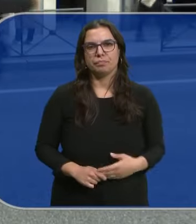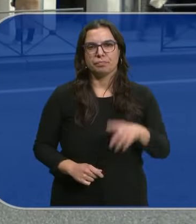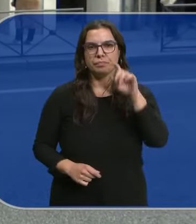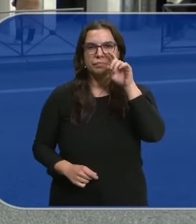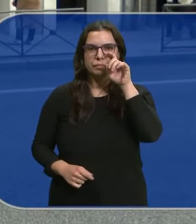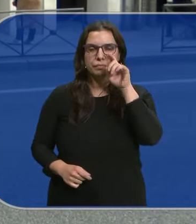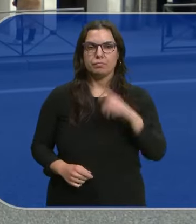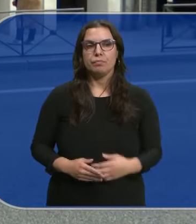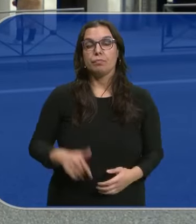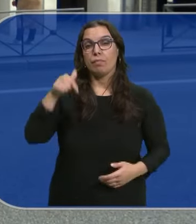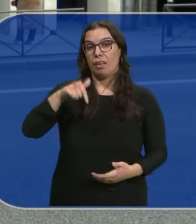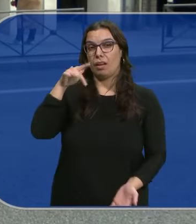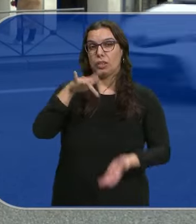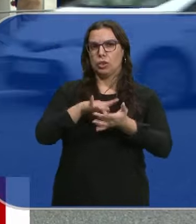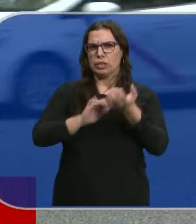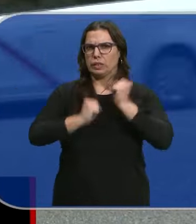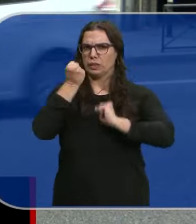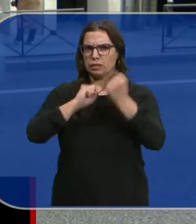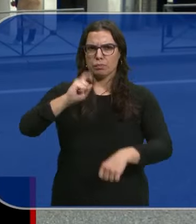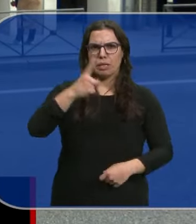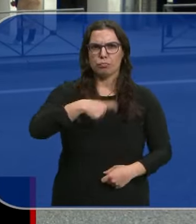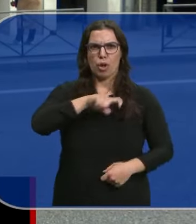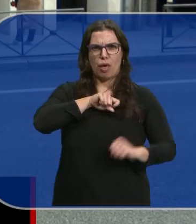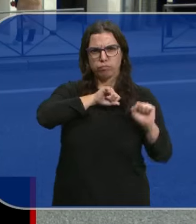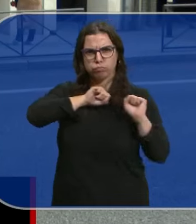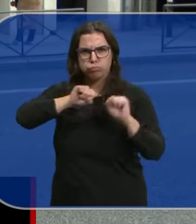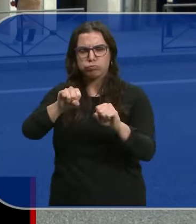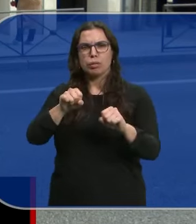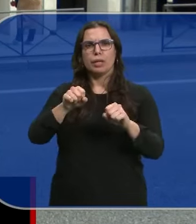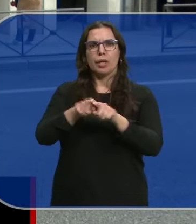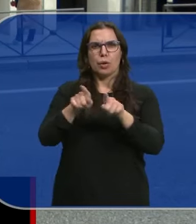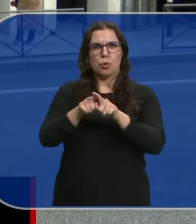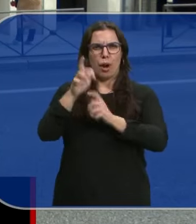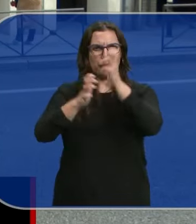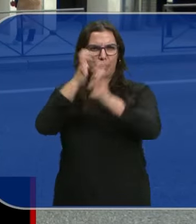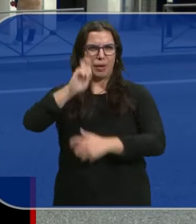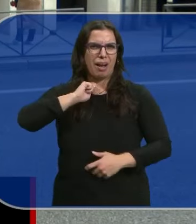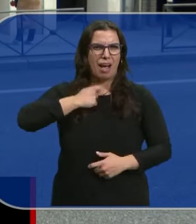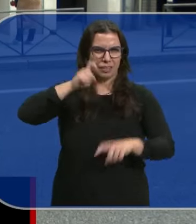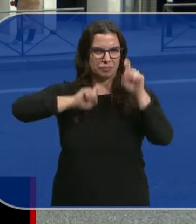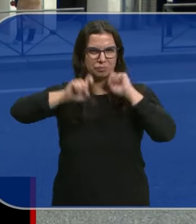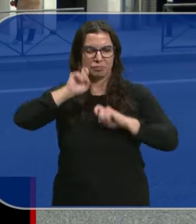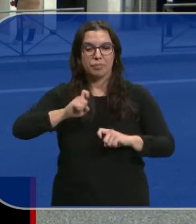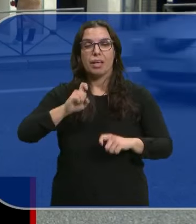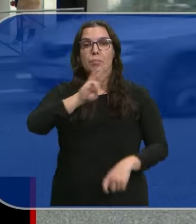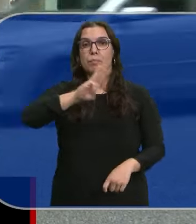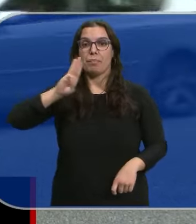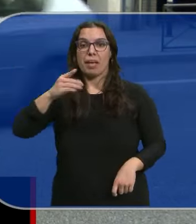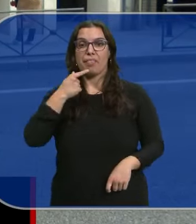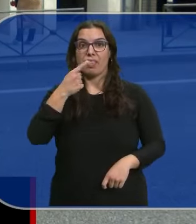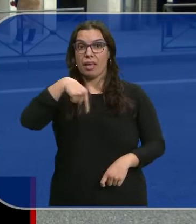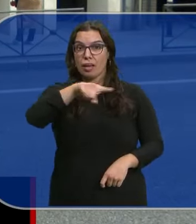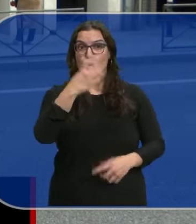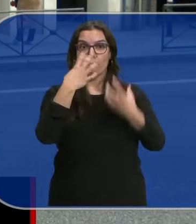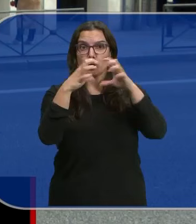Aquí se vivieron los momentos más tensos con cargas policiales e incluso gases lacrimógenos El Partido Popular se desmarca de esas